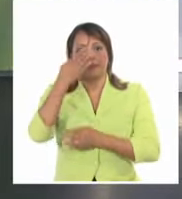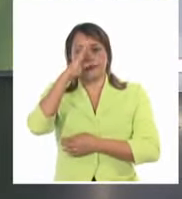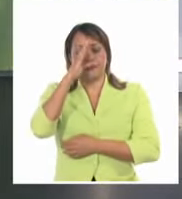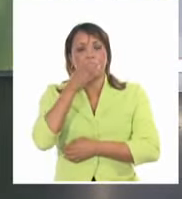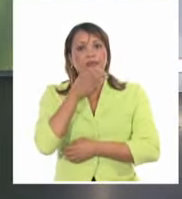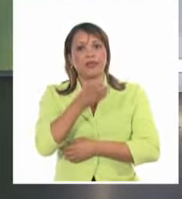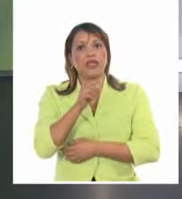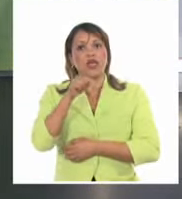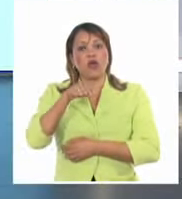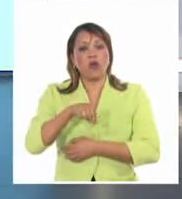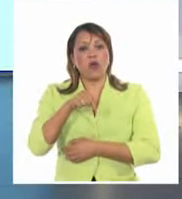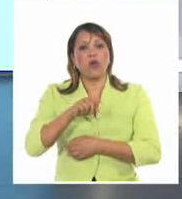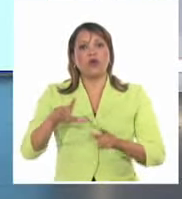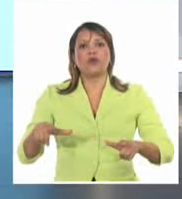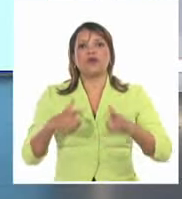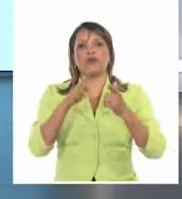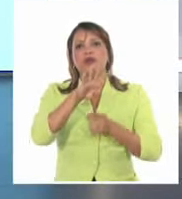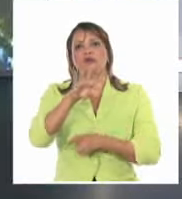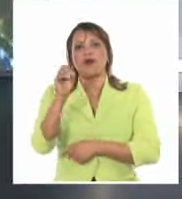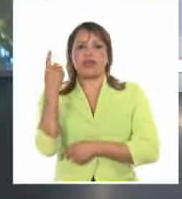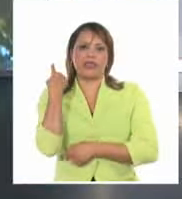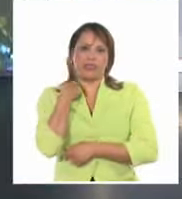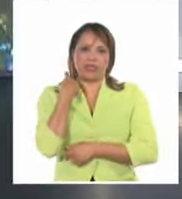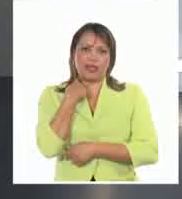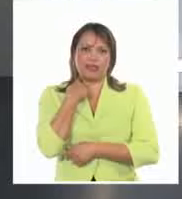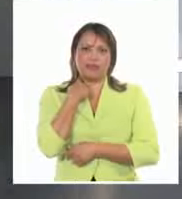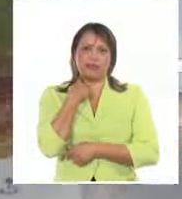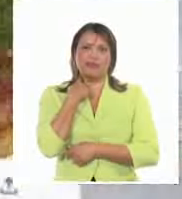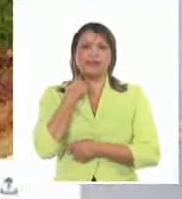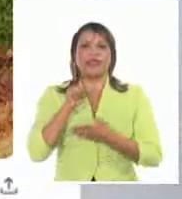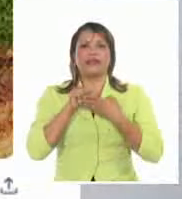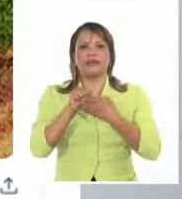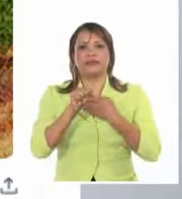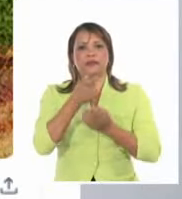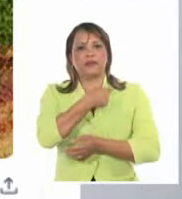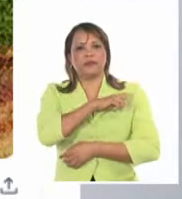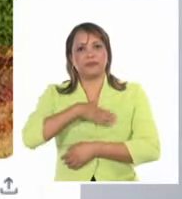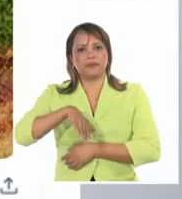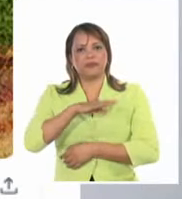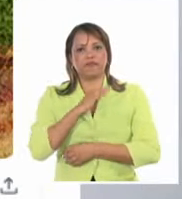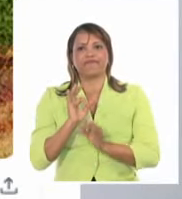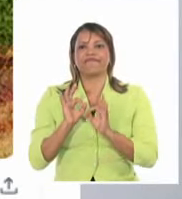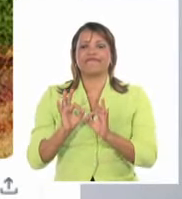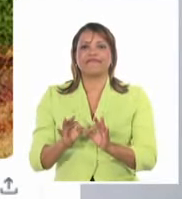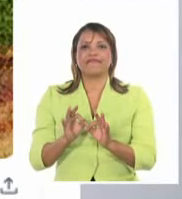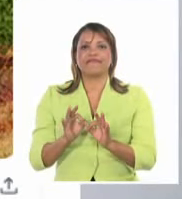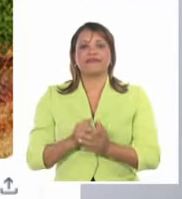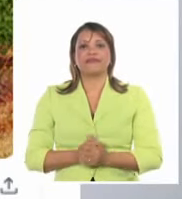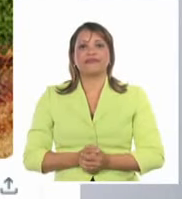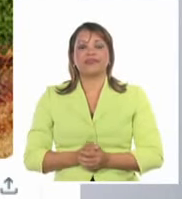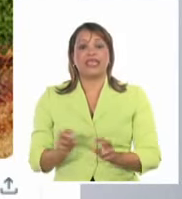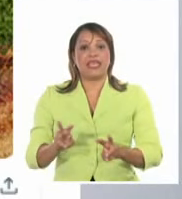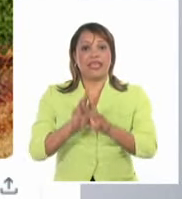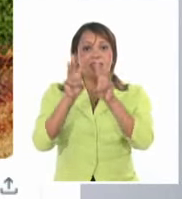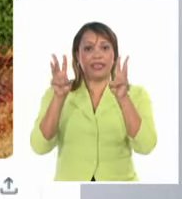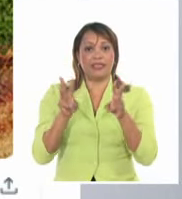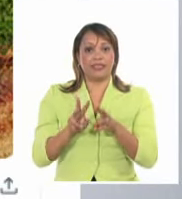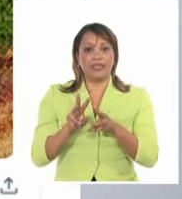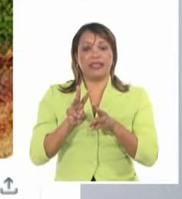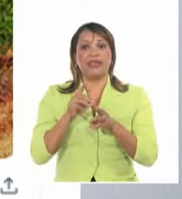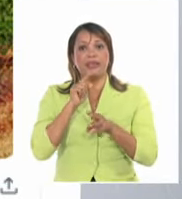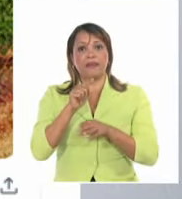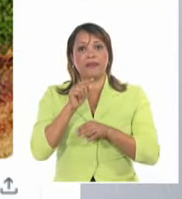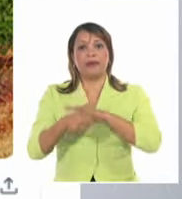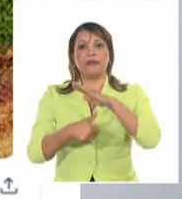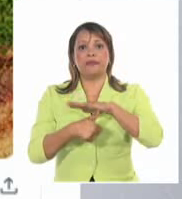llega hoy a sus 40 años al servicio del público. Así es, desde su cuenta en la red social X, el